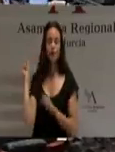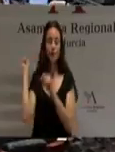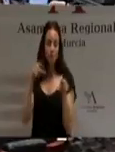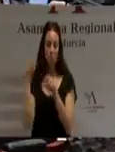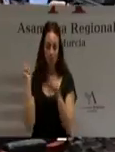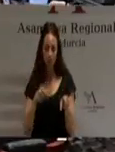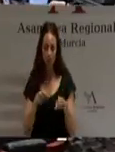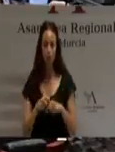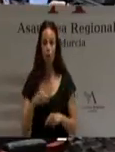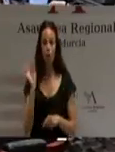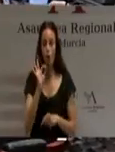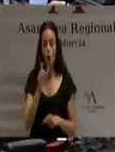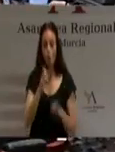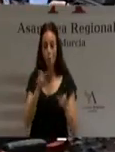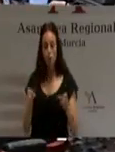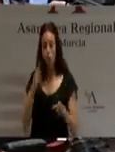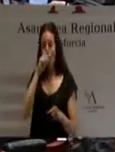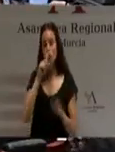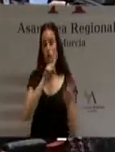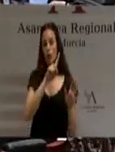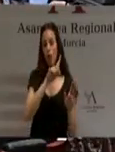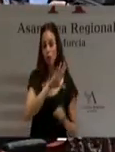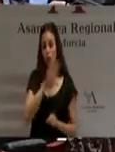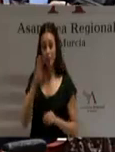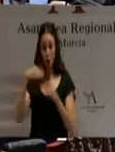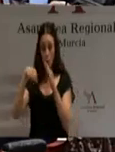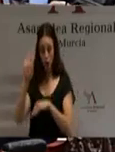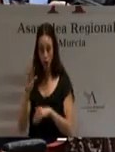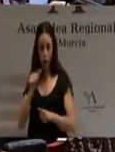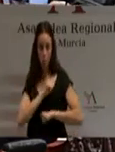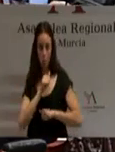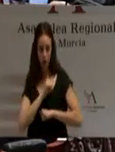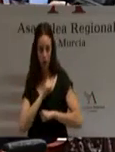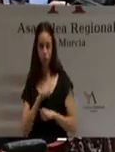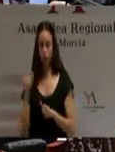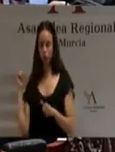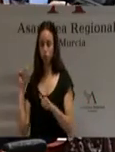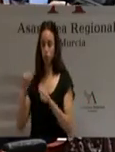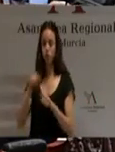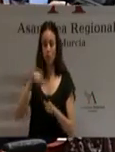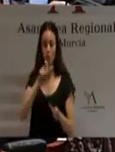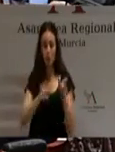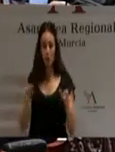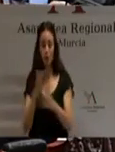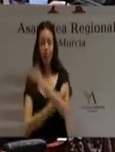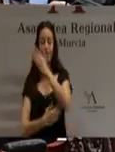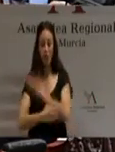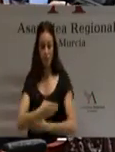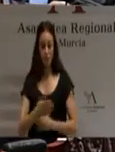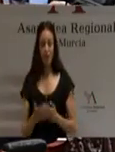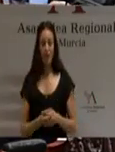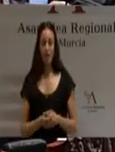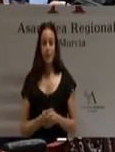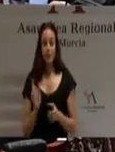mayores de 55 años desempleados de larga duración y las personas con discapacidad, cuya inclusión activa se